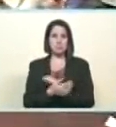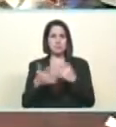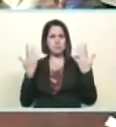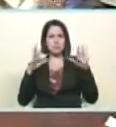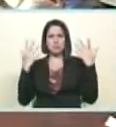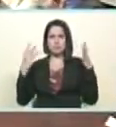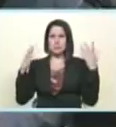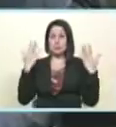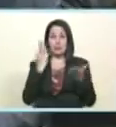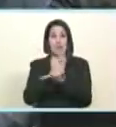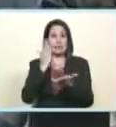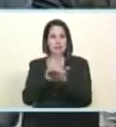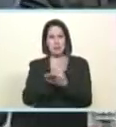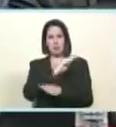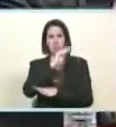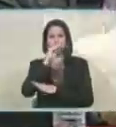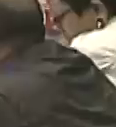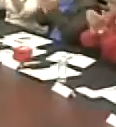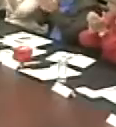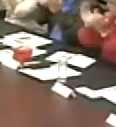siempre vamos a proteger al pueblo